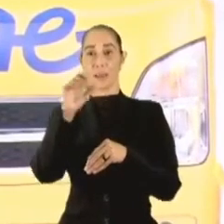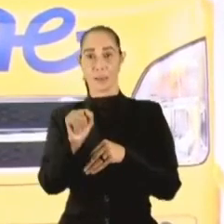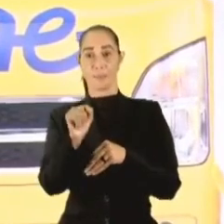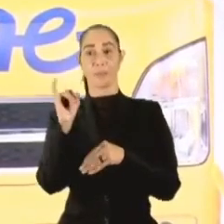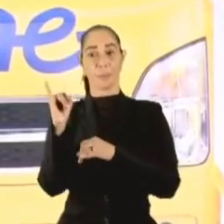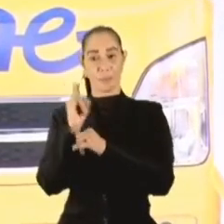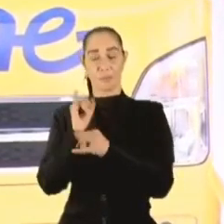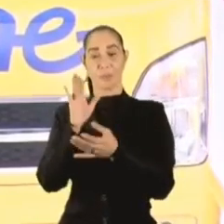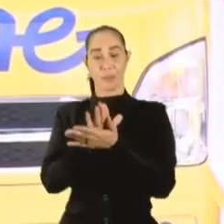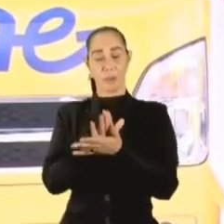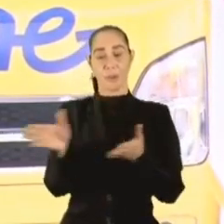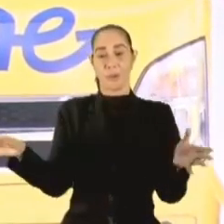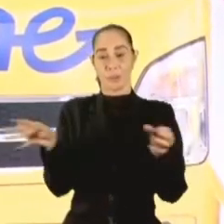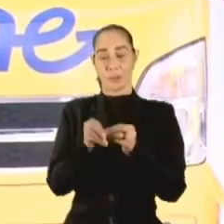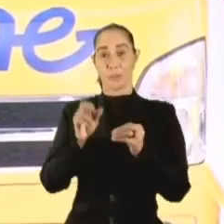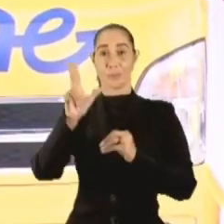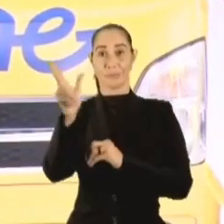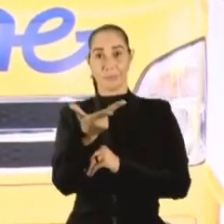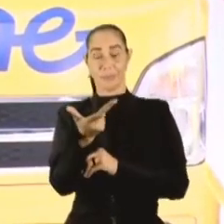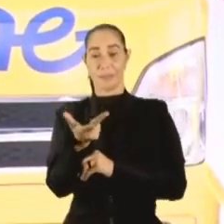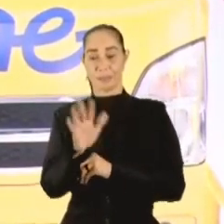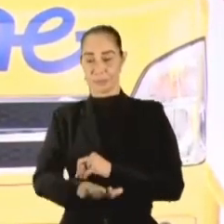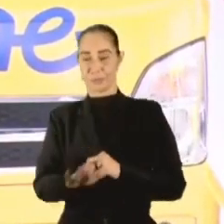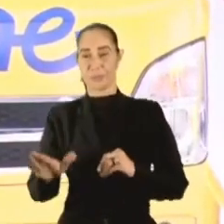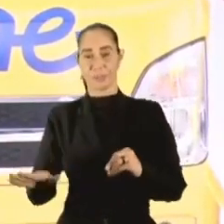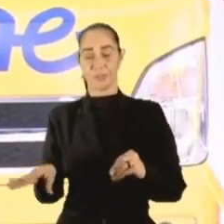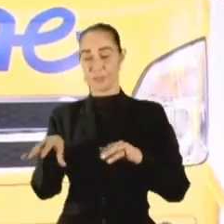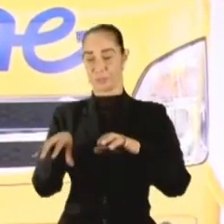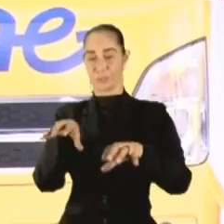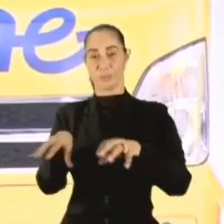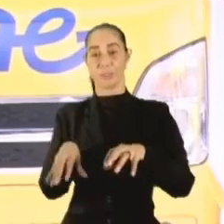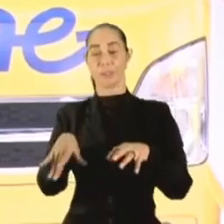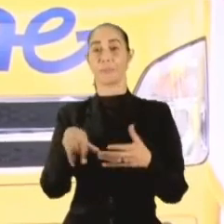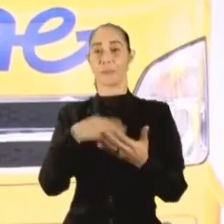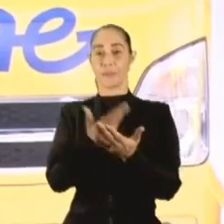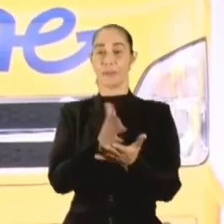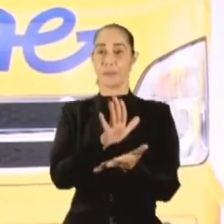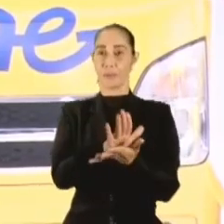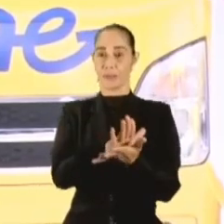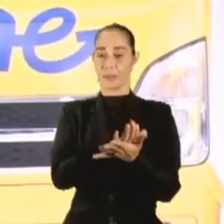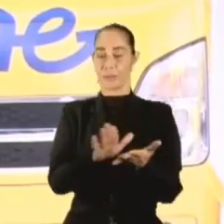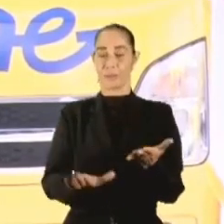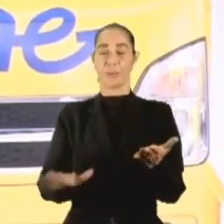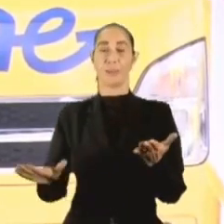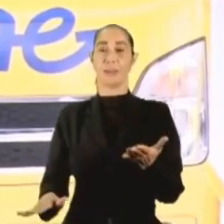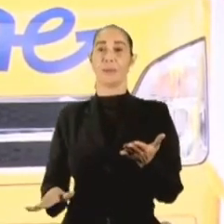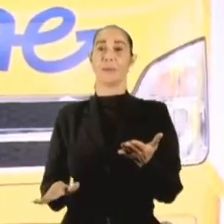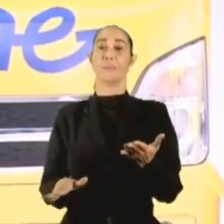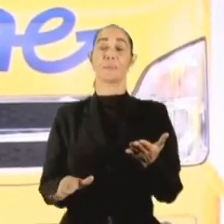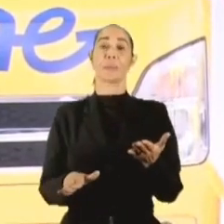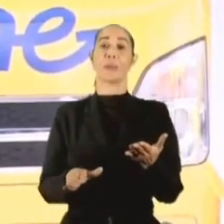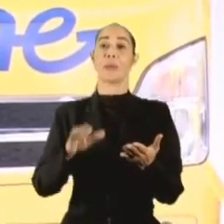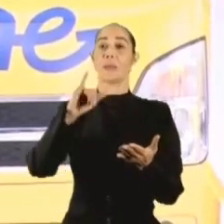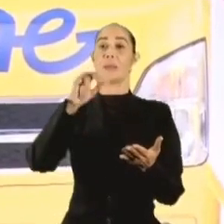pues lo estamos prácticamente triplicando la cantidad de niños que están asistiendo desde en el caso